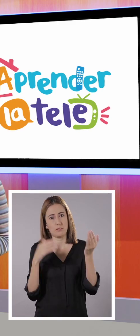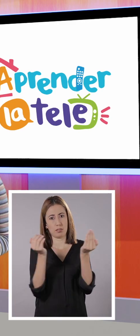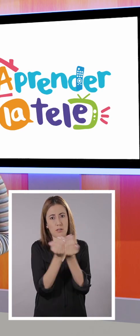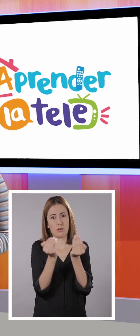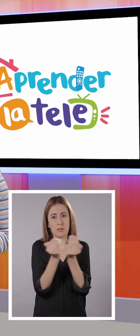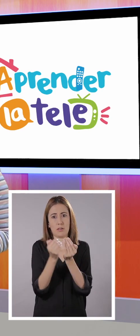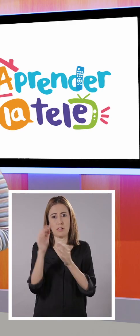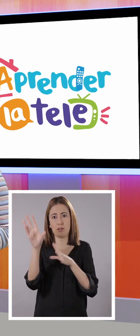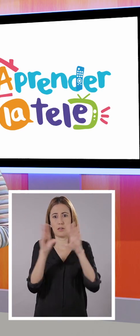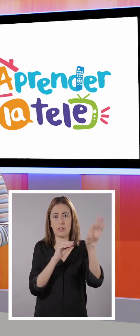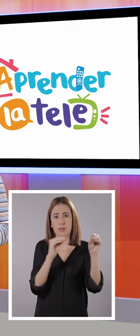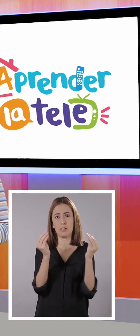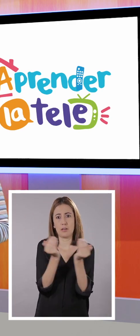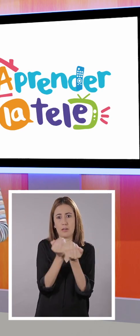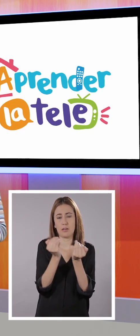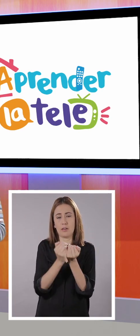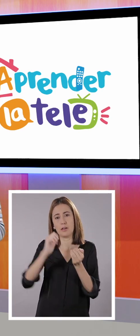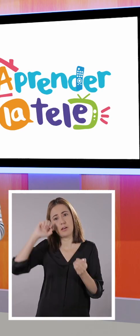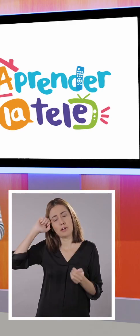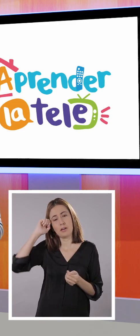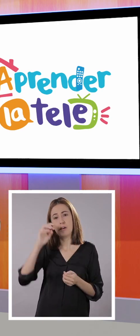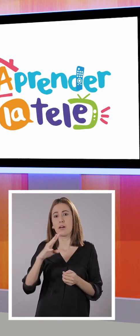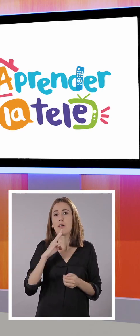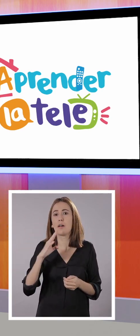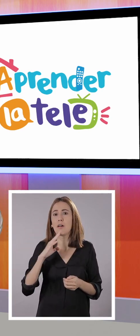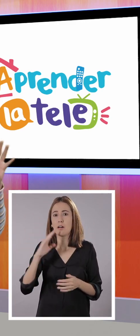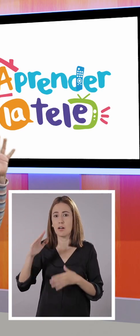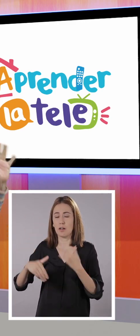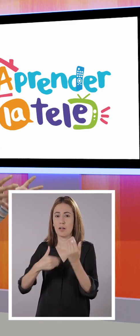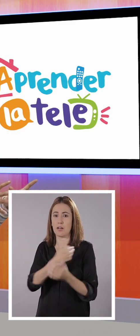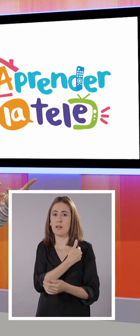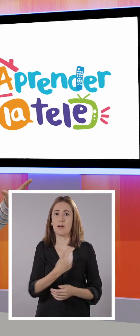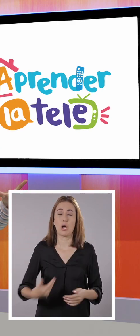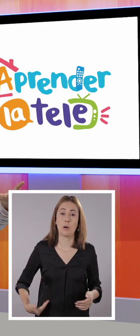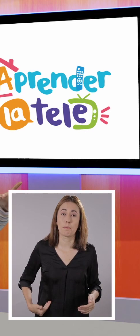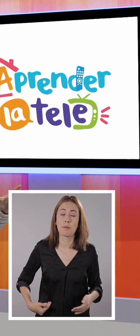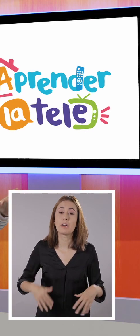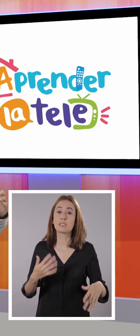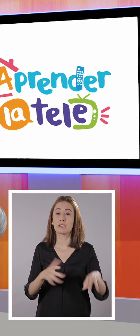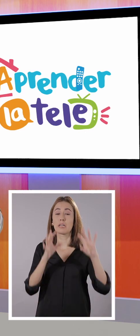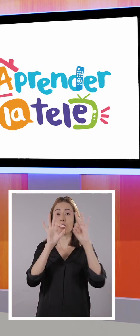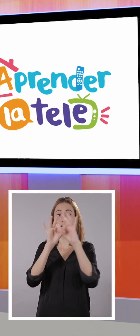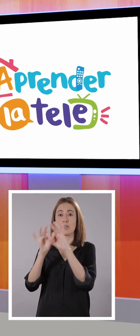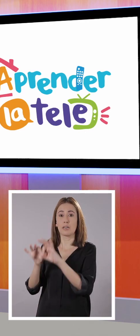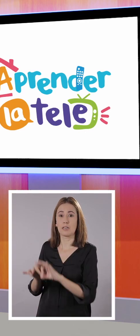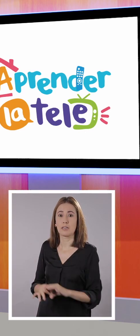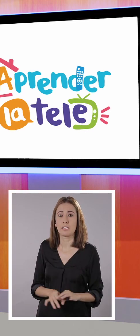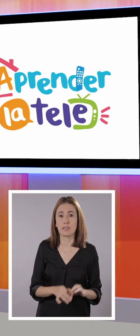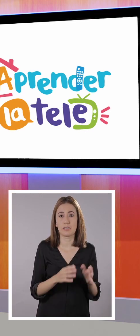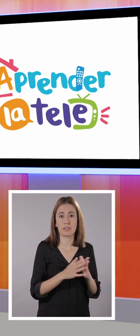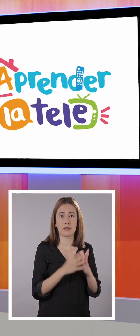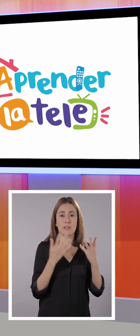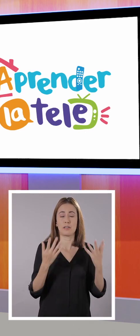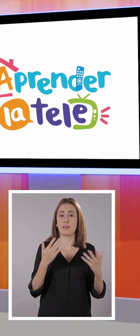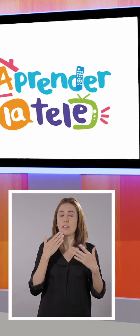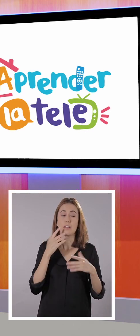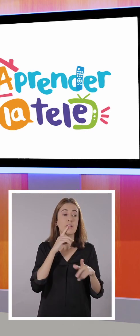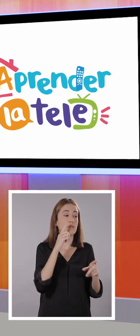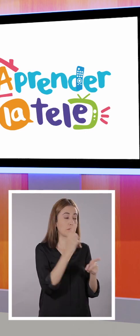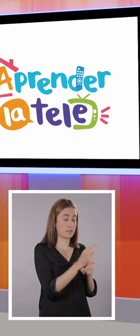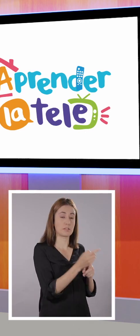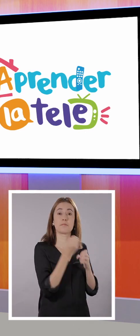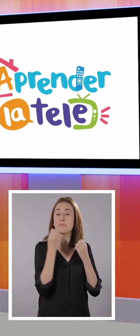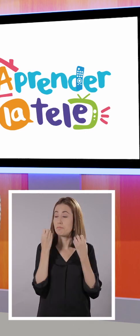Es un recolector de basura. Ah, justo como lo que yo hablaba, que cuando fui presidenta del colegio realizábamos mingas. ¡Qué